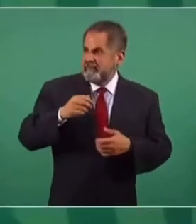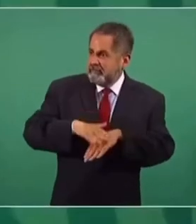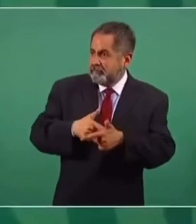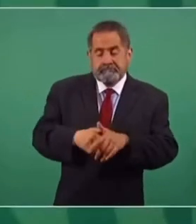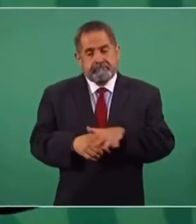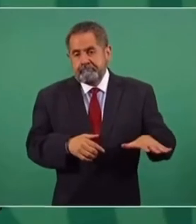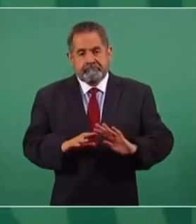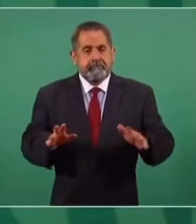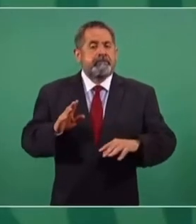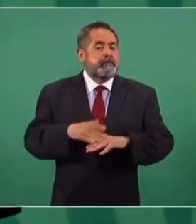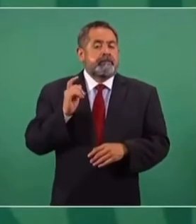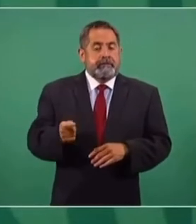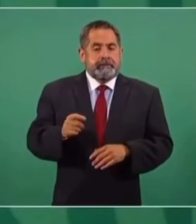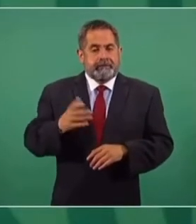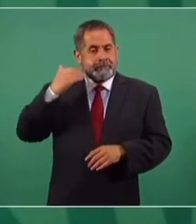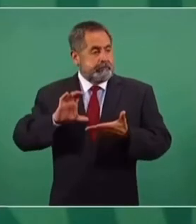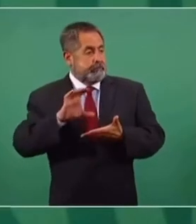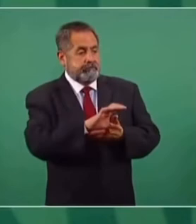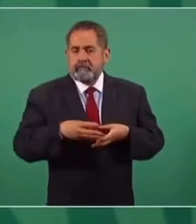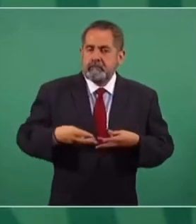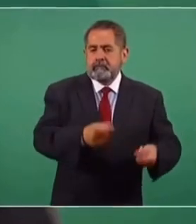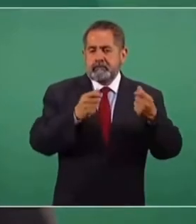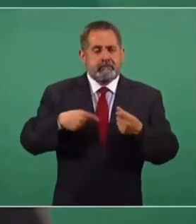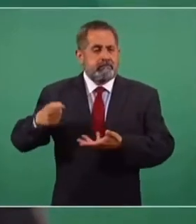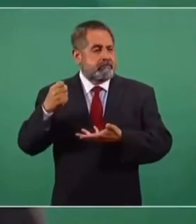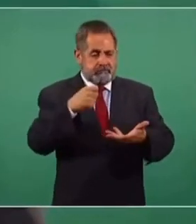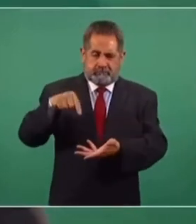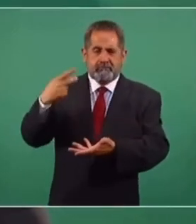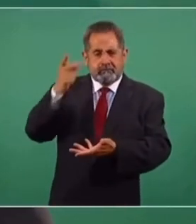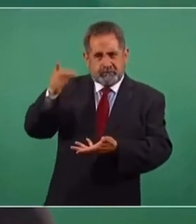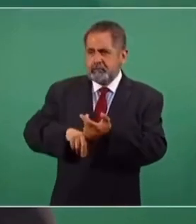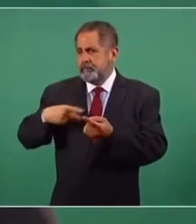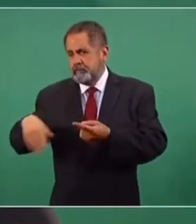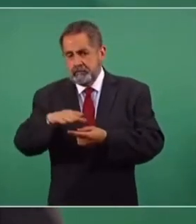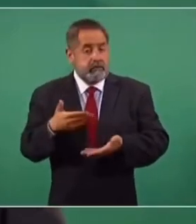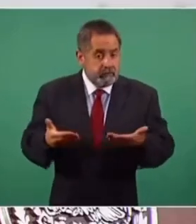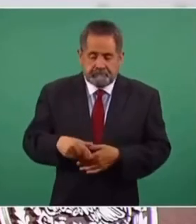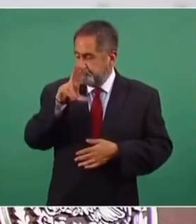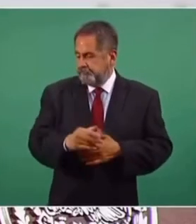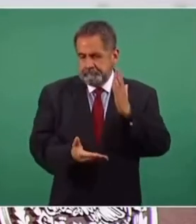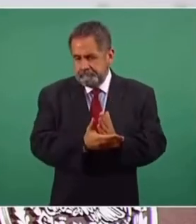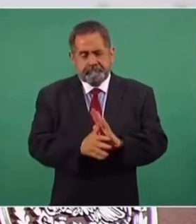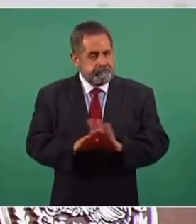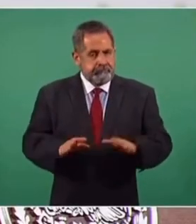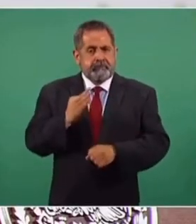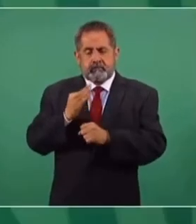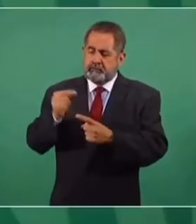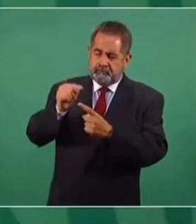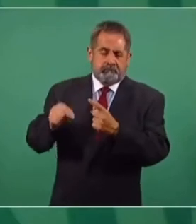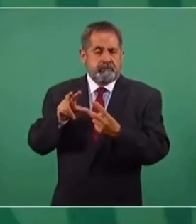a capa y espada. Pues era porque se derrochaba el dinero, el presupuesto que es dinero del pueblo. Ahora no. Hay dos cosas muy concretas